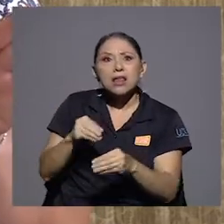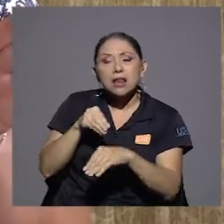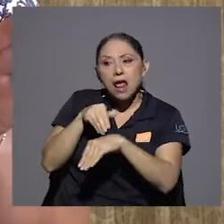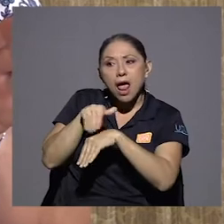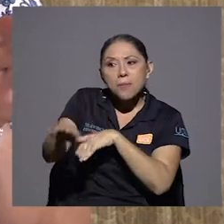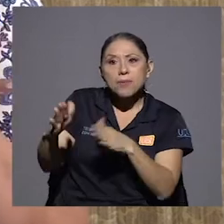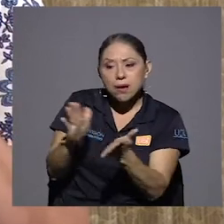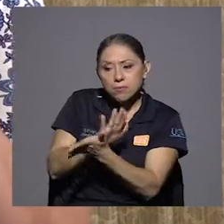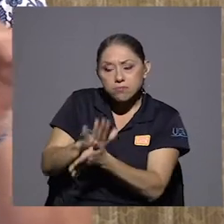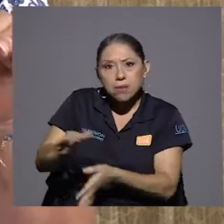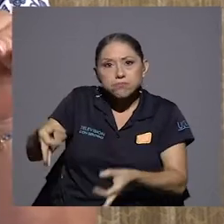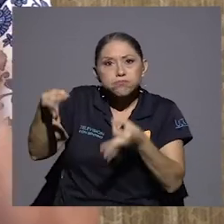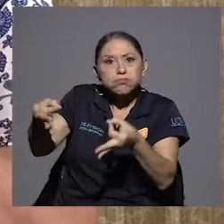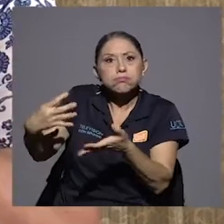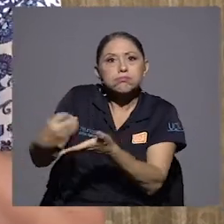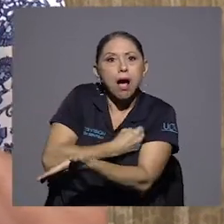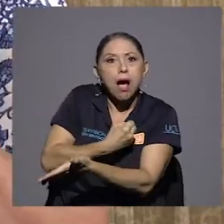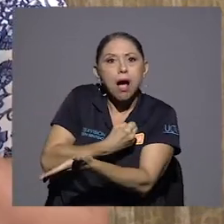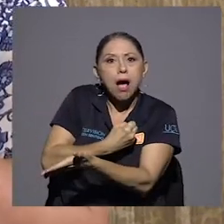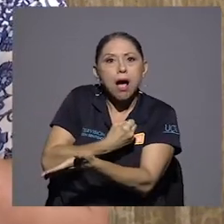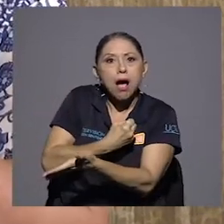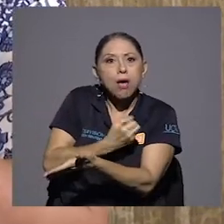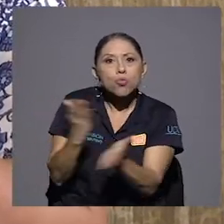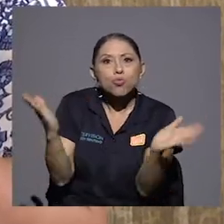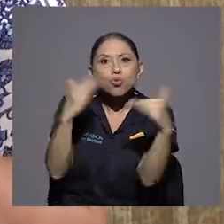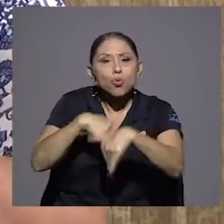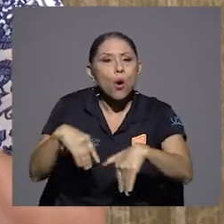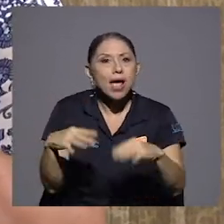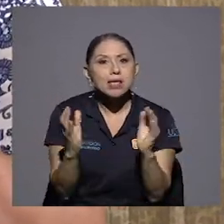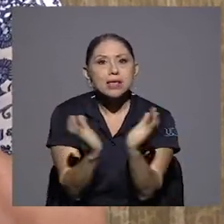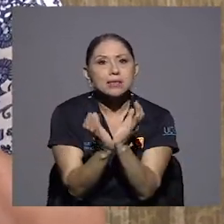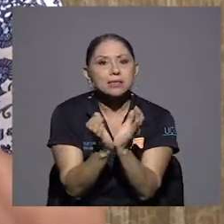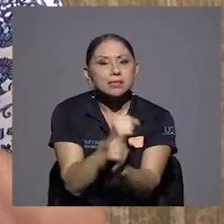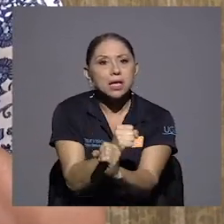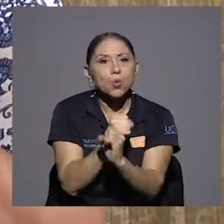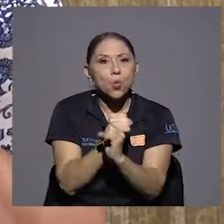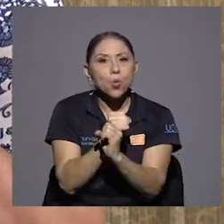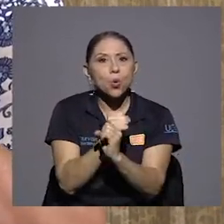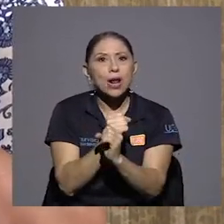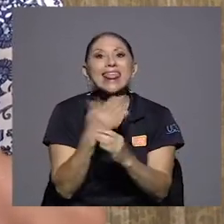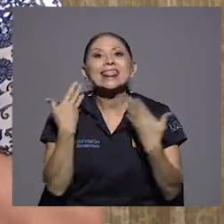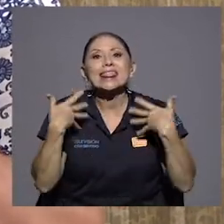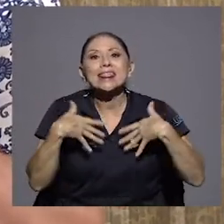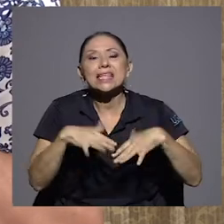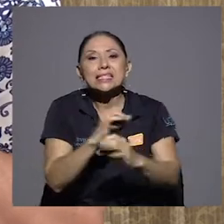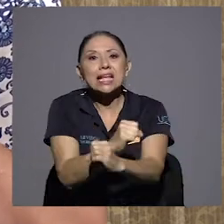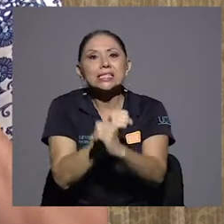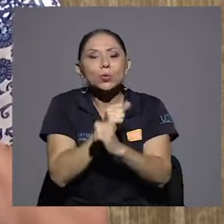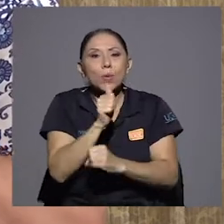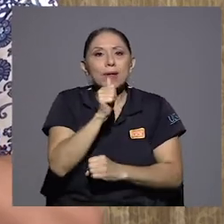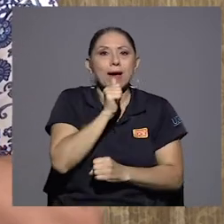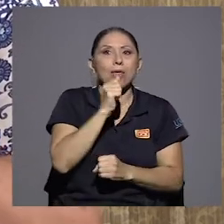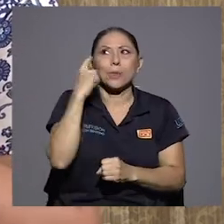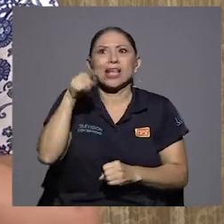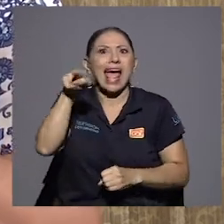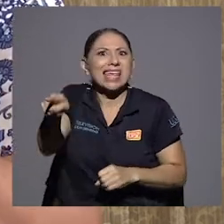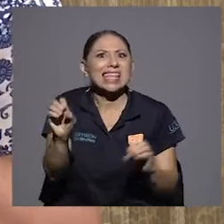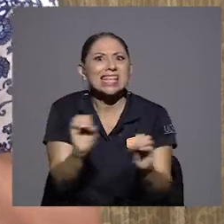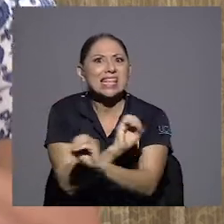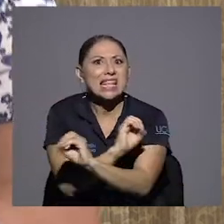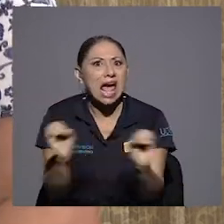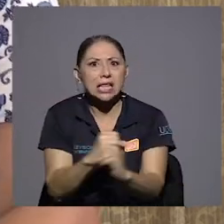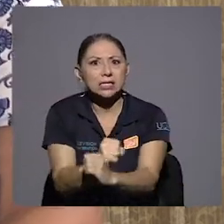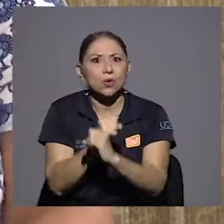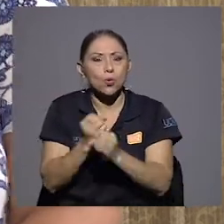estamos hablando de seguro público, ¿verdad? Entonces, y en este momento la gente se le para el pelo.